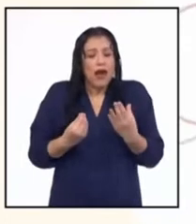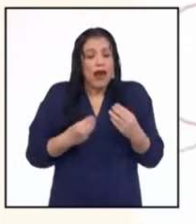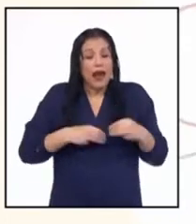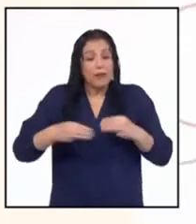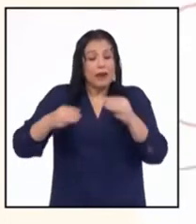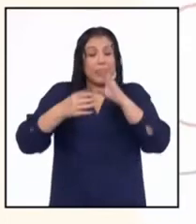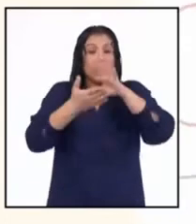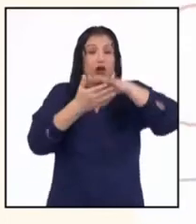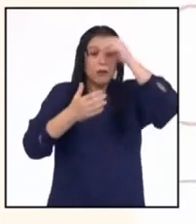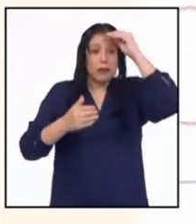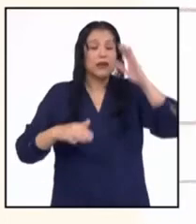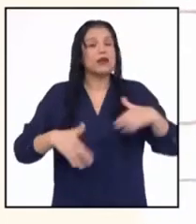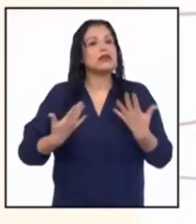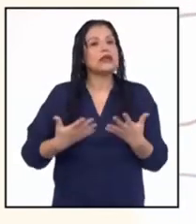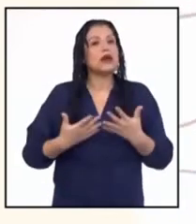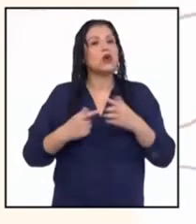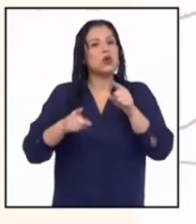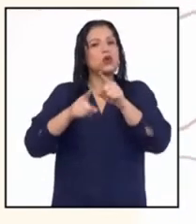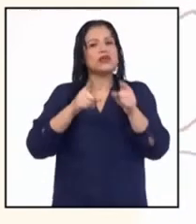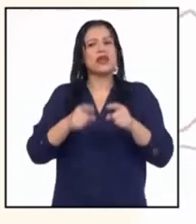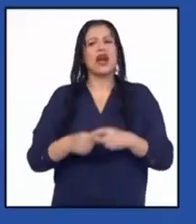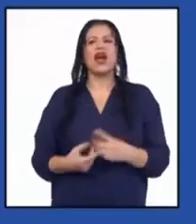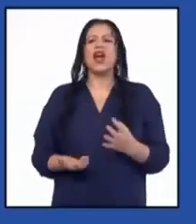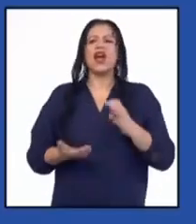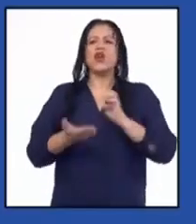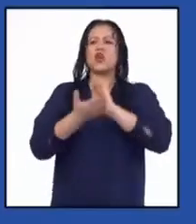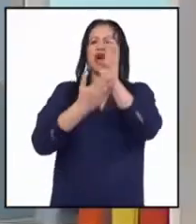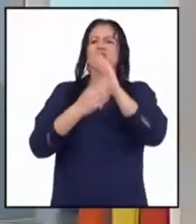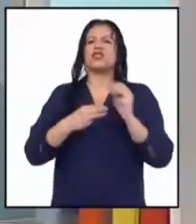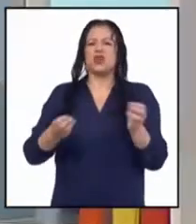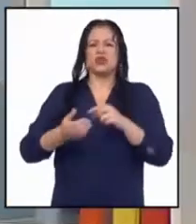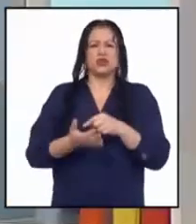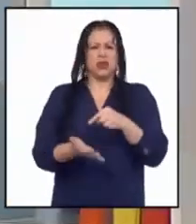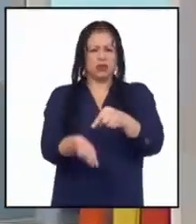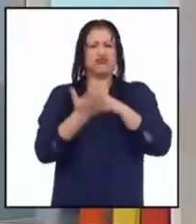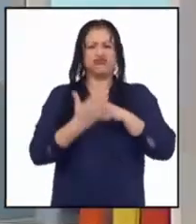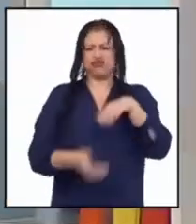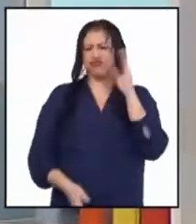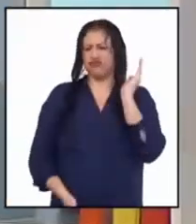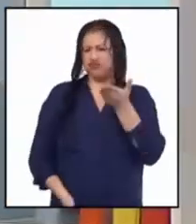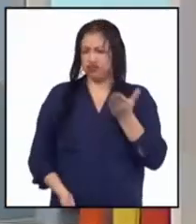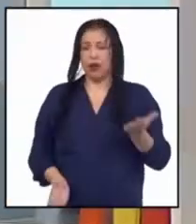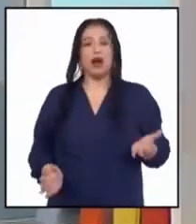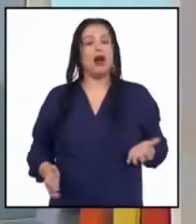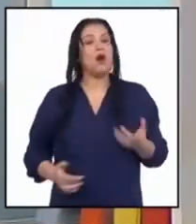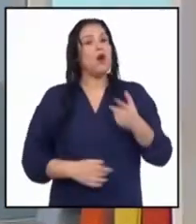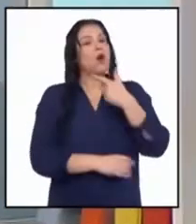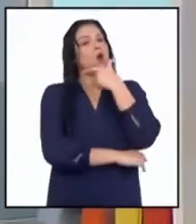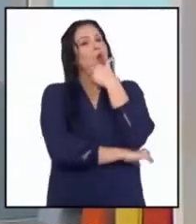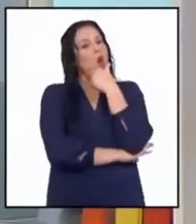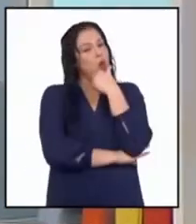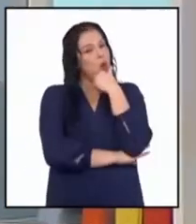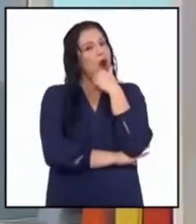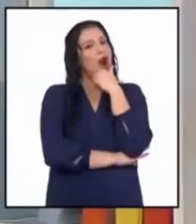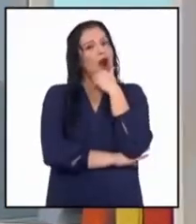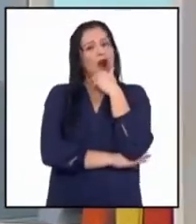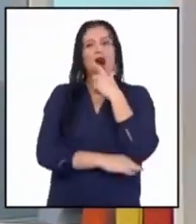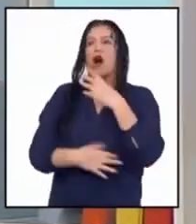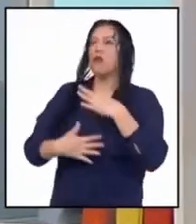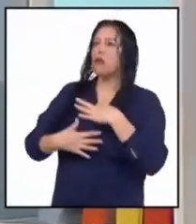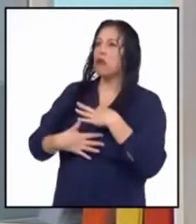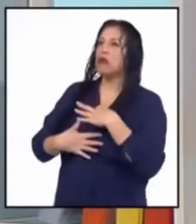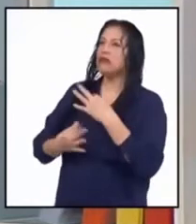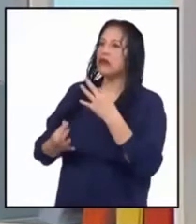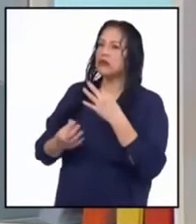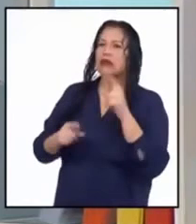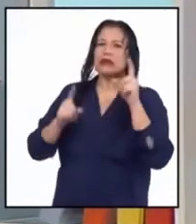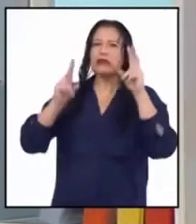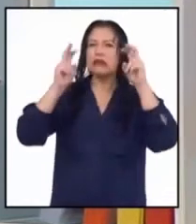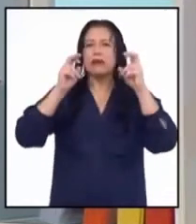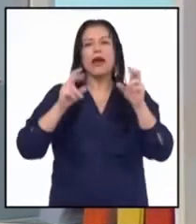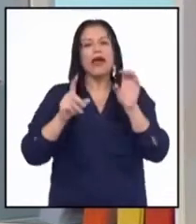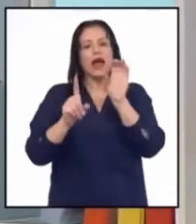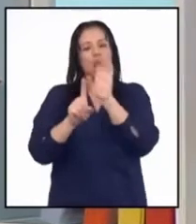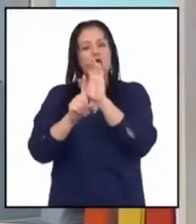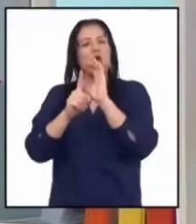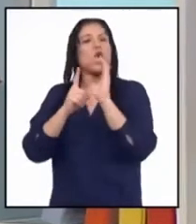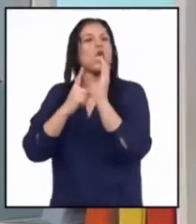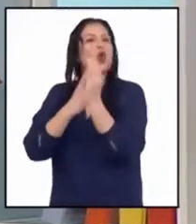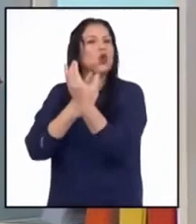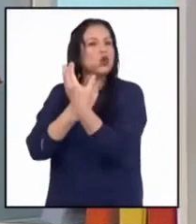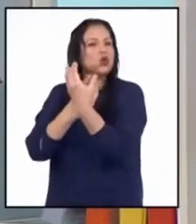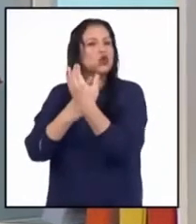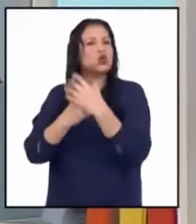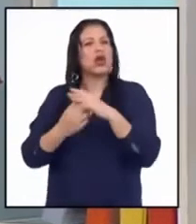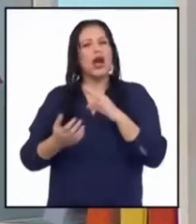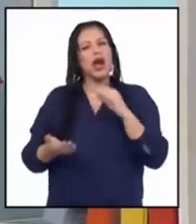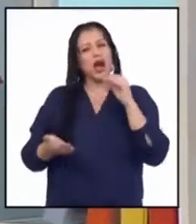escolar formalista y autoritaria? Me parece muy interesante este concepto de cultura escolar formalista y